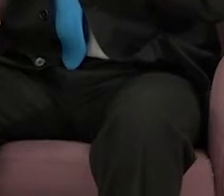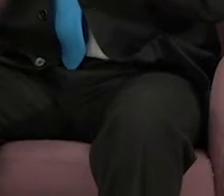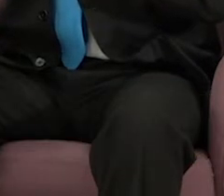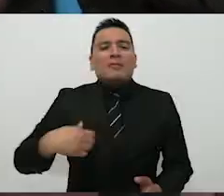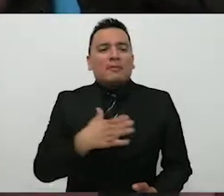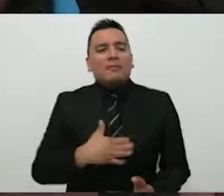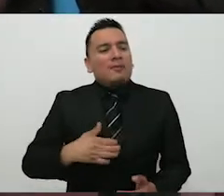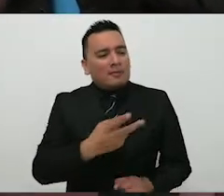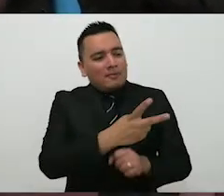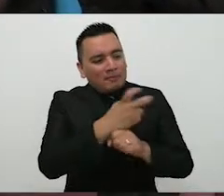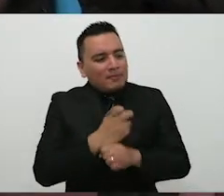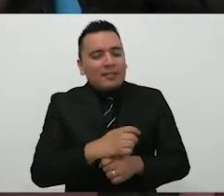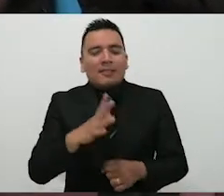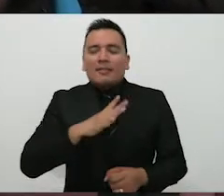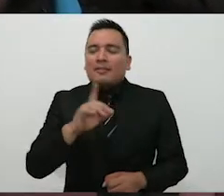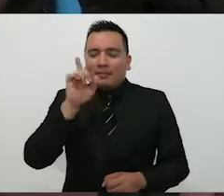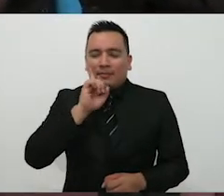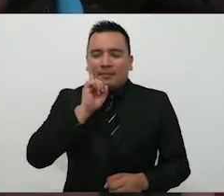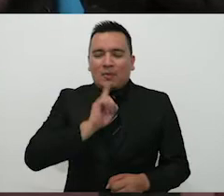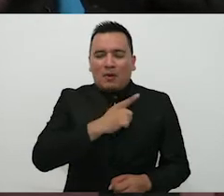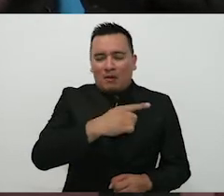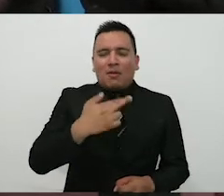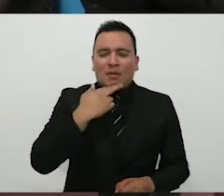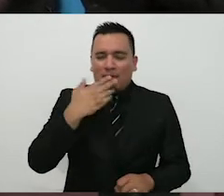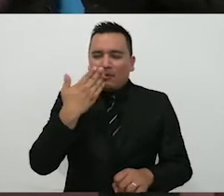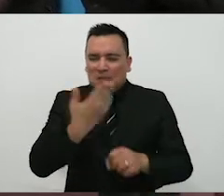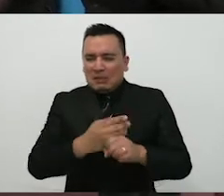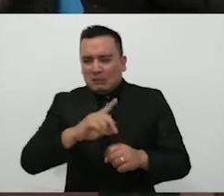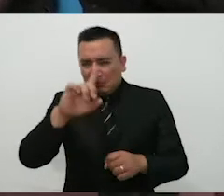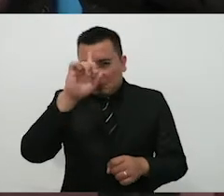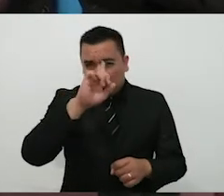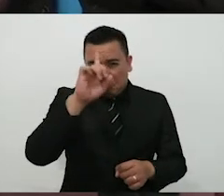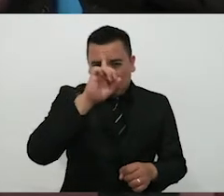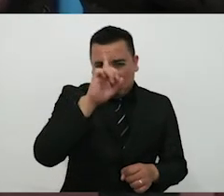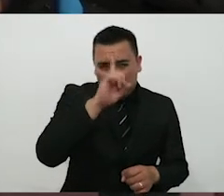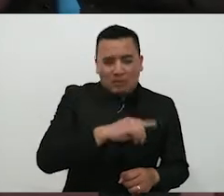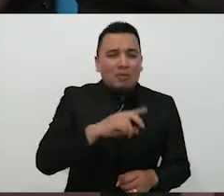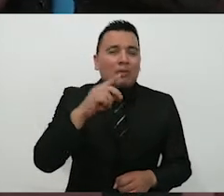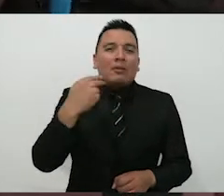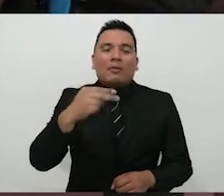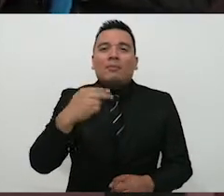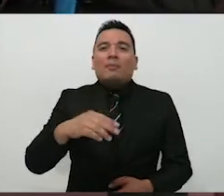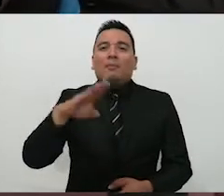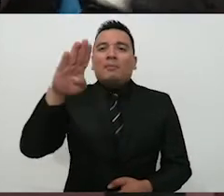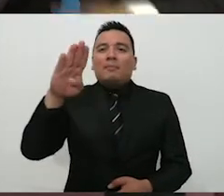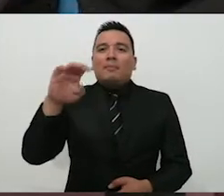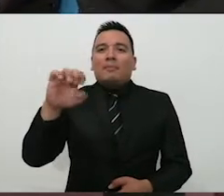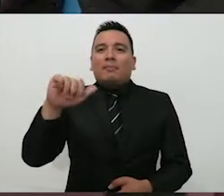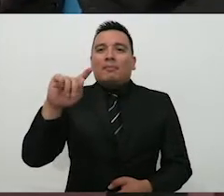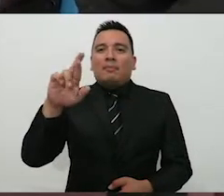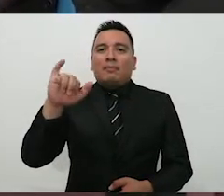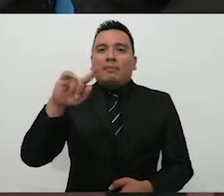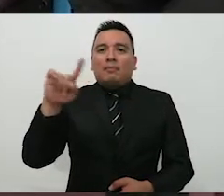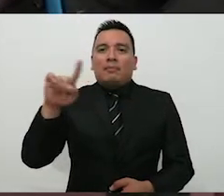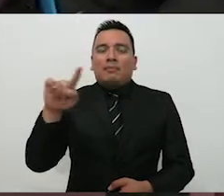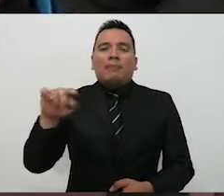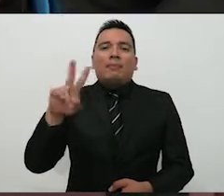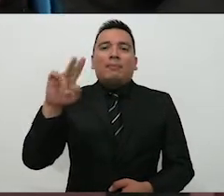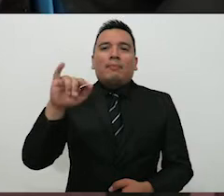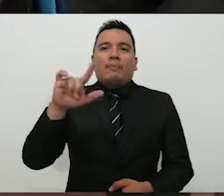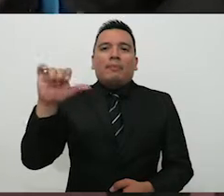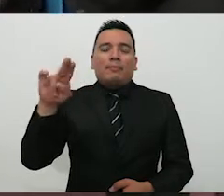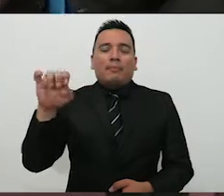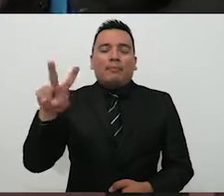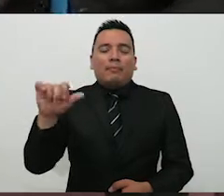nos da mucho gusto recibir a la consejera electoral Beatriz Eugenia Rodríguez Villanueva. Ella preside la Comisión de Educación Cívica. ¿Cómo está,